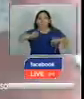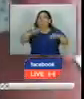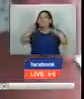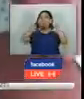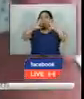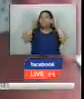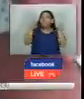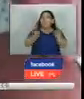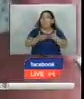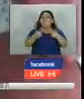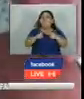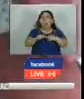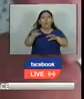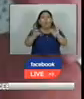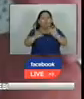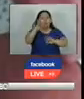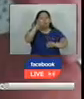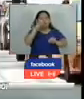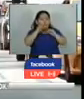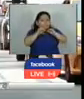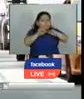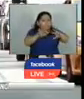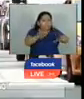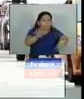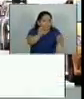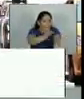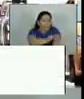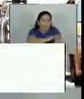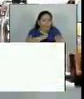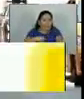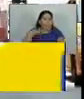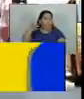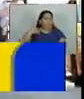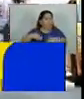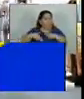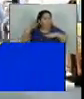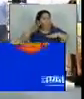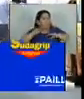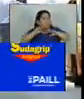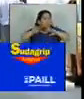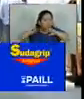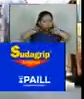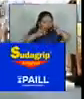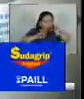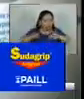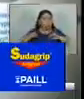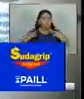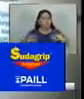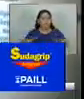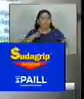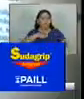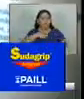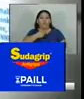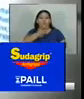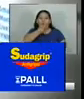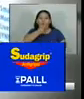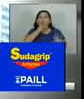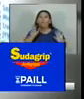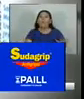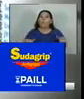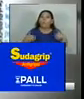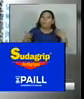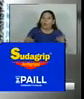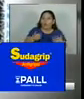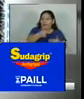transmitiéndose en algunos países pero no con la intensidad estos resultados se atribuyen a la rápida